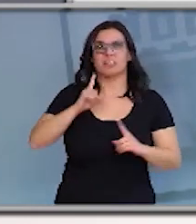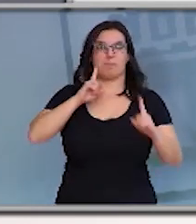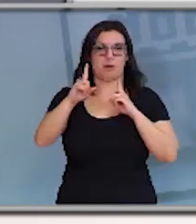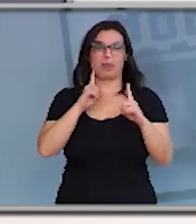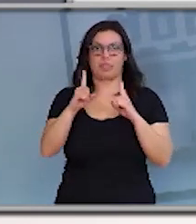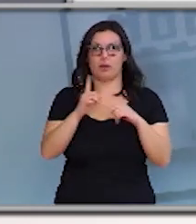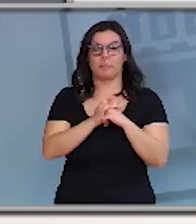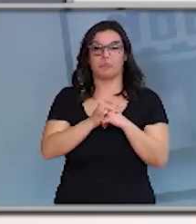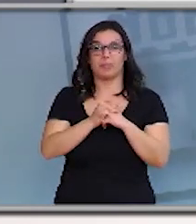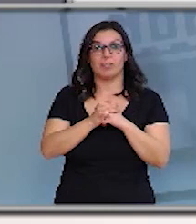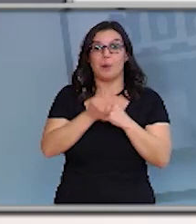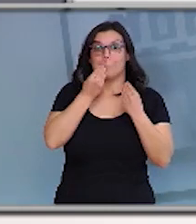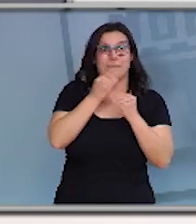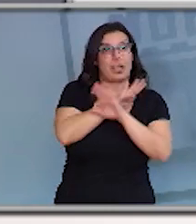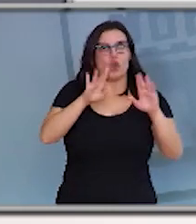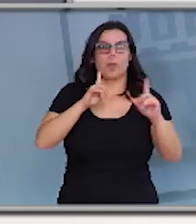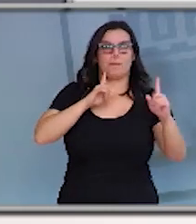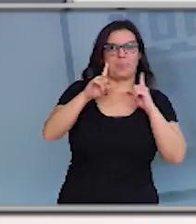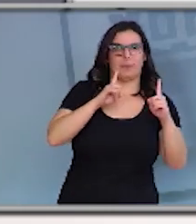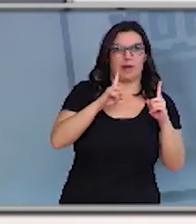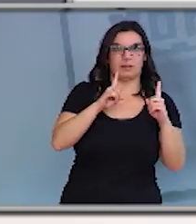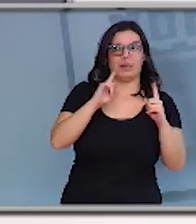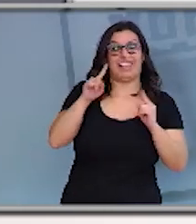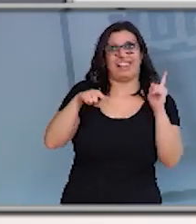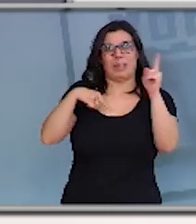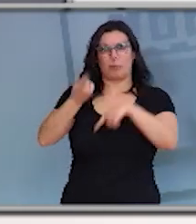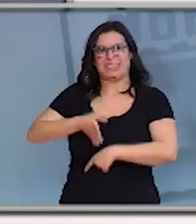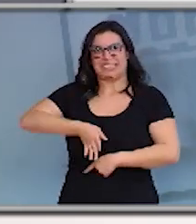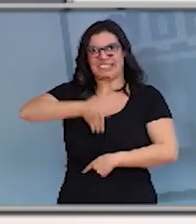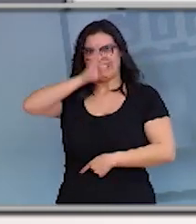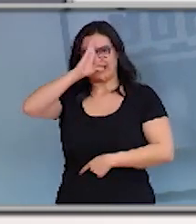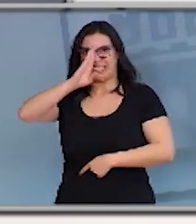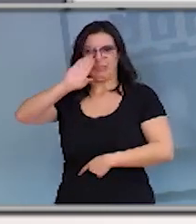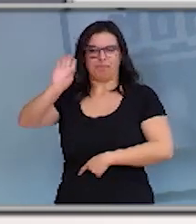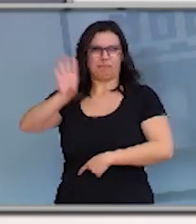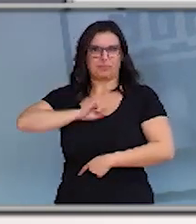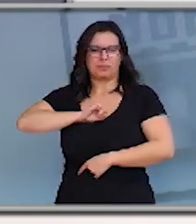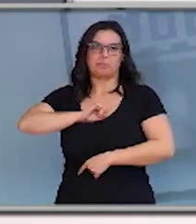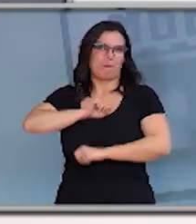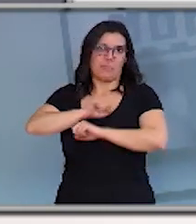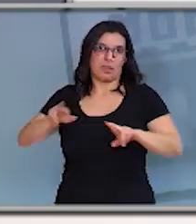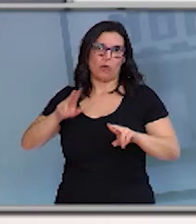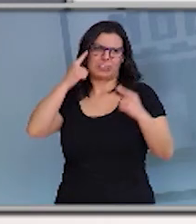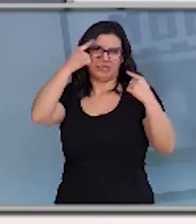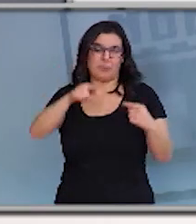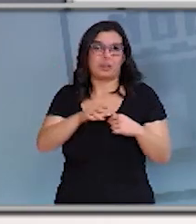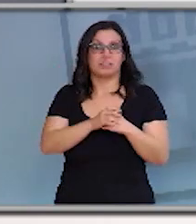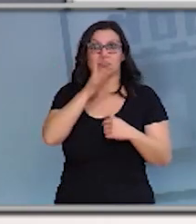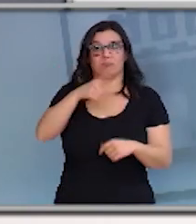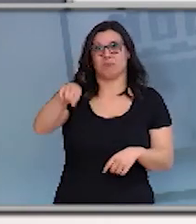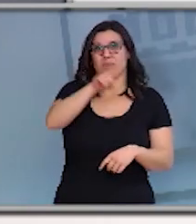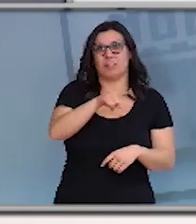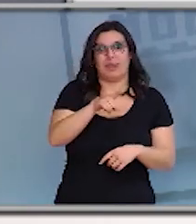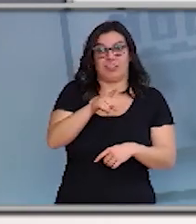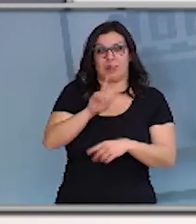É moito mellor prevenir que, evidentemente, tener que encontrarnos con a enfermedade porque, como ustedes ben saben, non ten